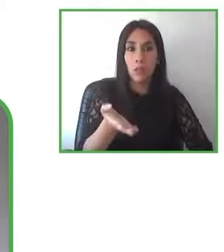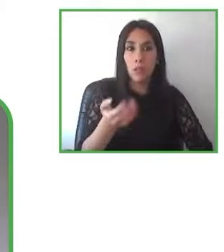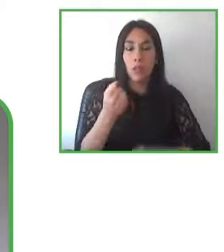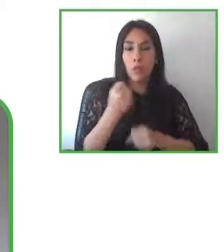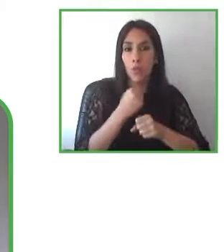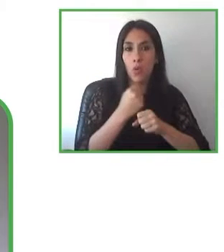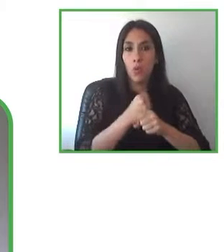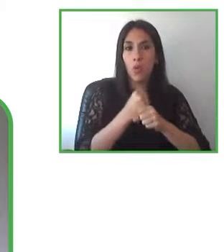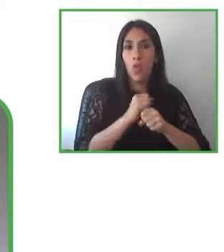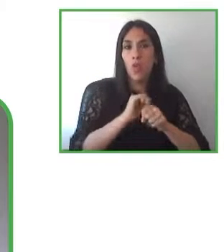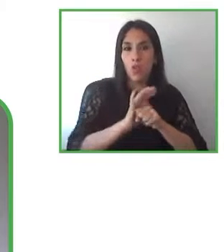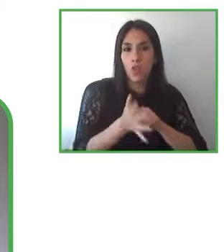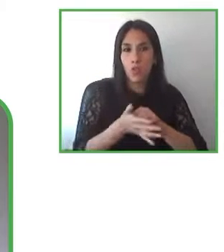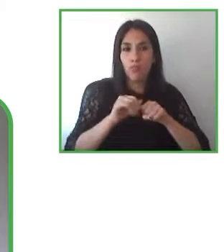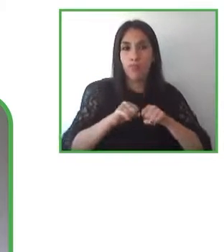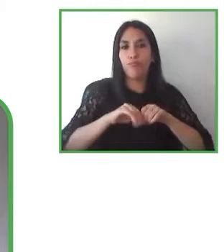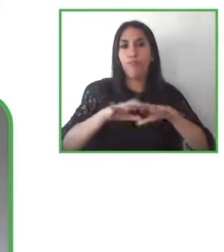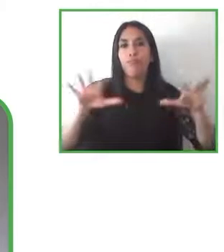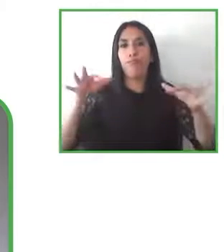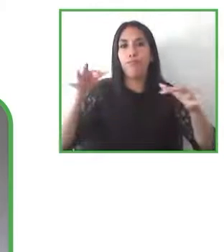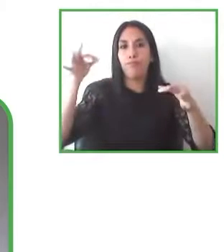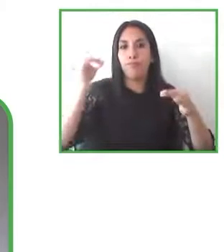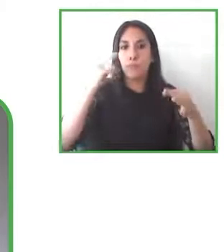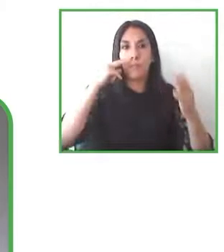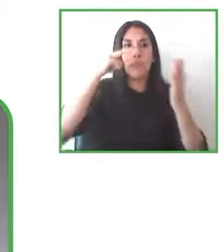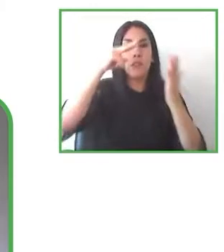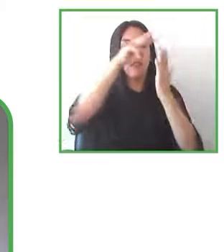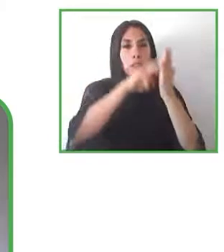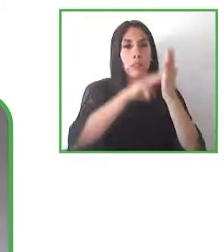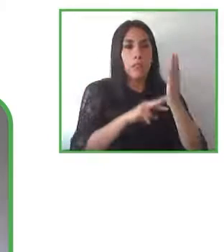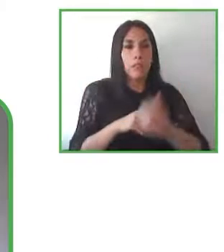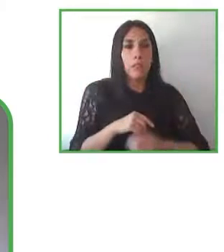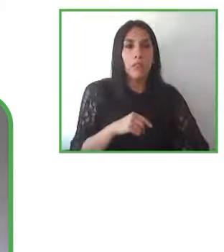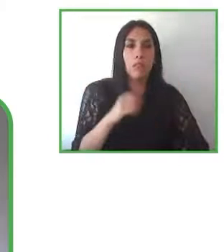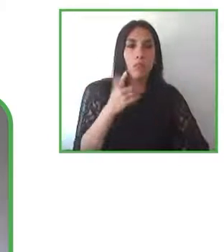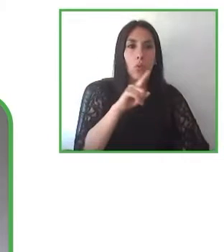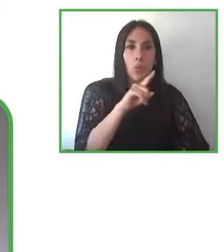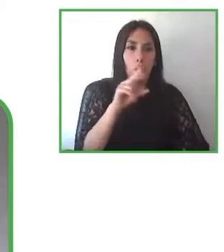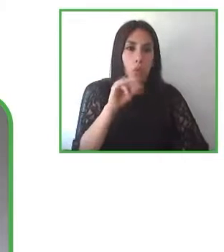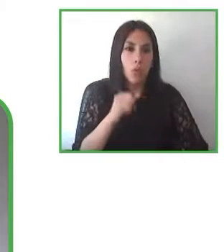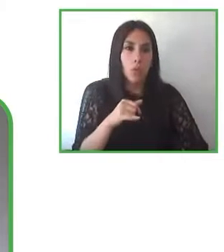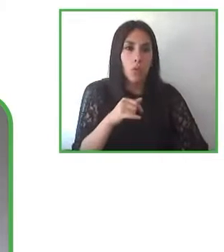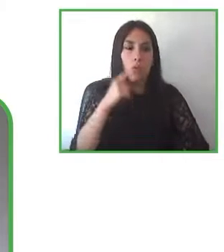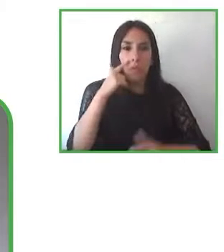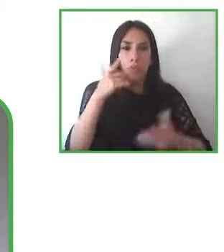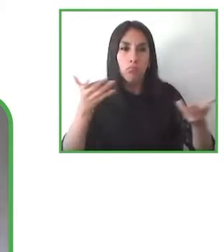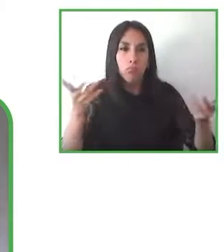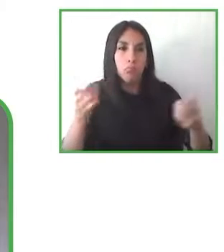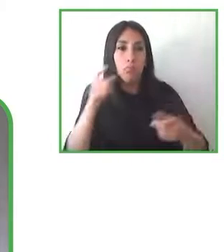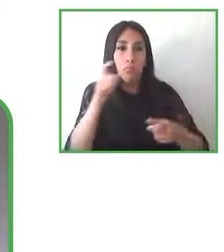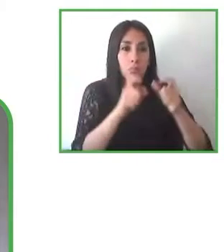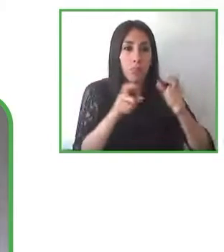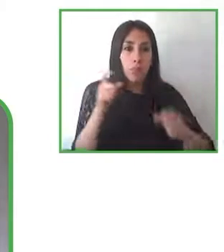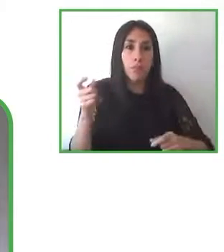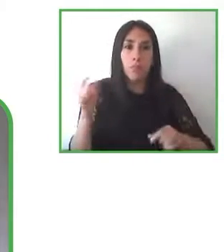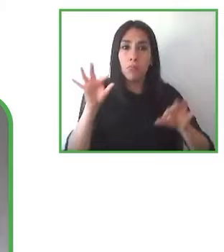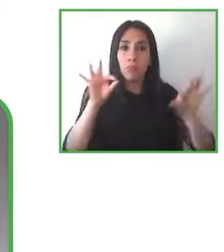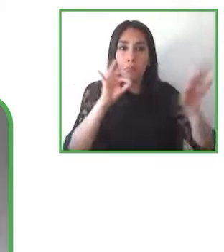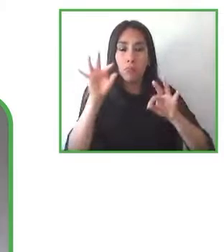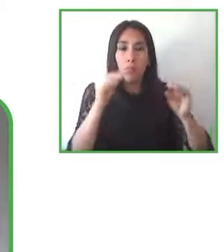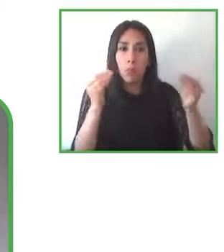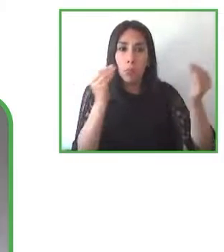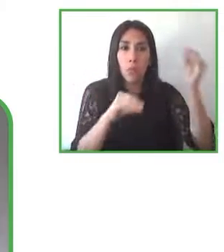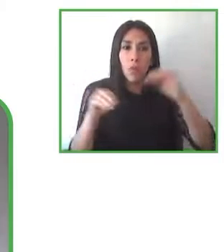año 2021 justamente con toda esta cantidad de nuevos actores que se incorporaron a la ciudad los